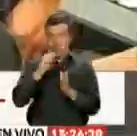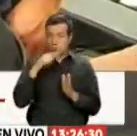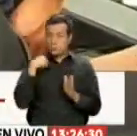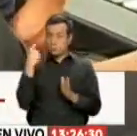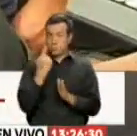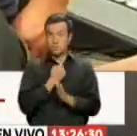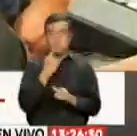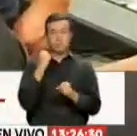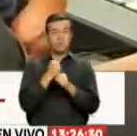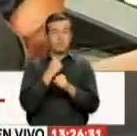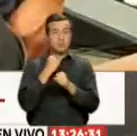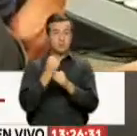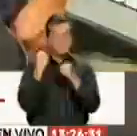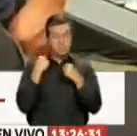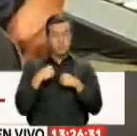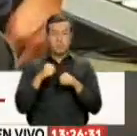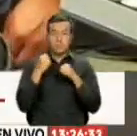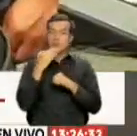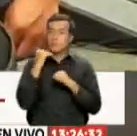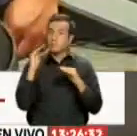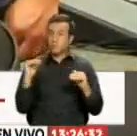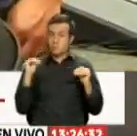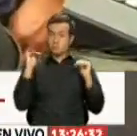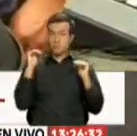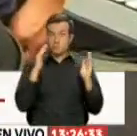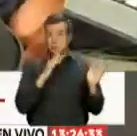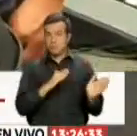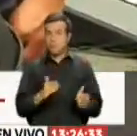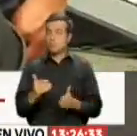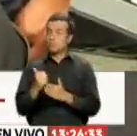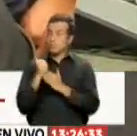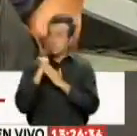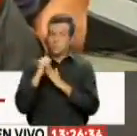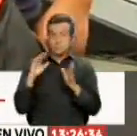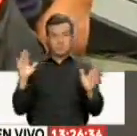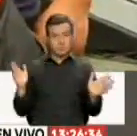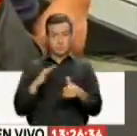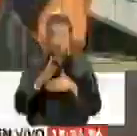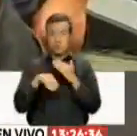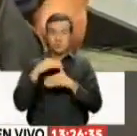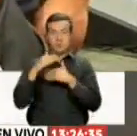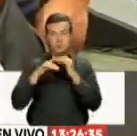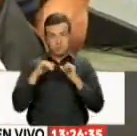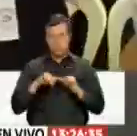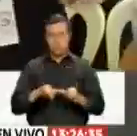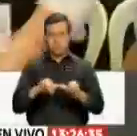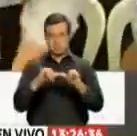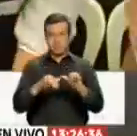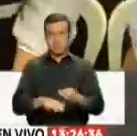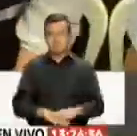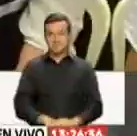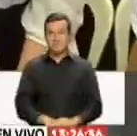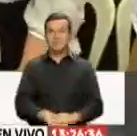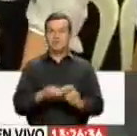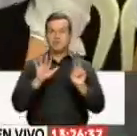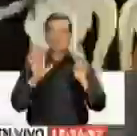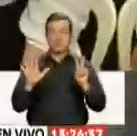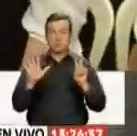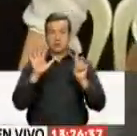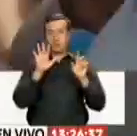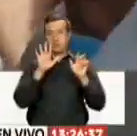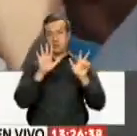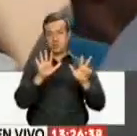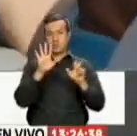Y esfuerzo Que lo podemos hacer De la mejor manera Y lo que nos ayuda Impulsar todos Los procesos participativos 784